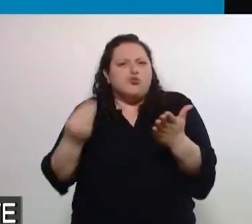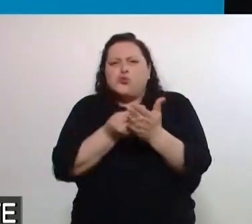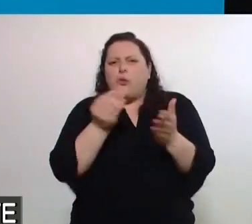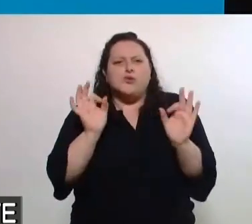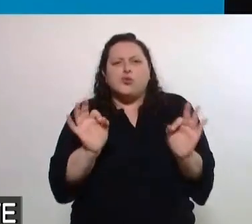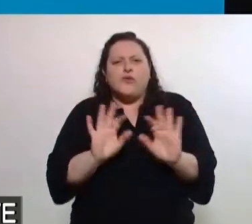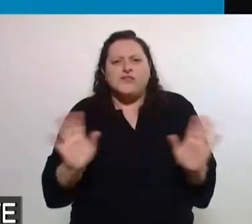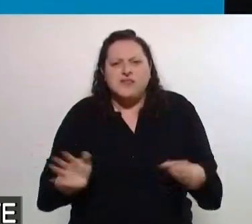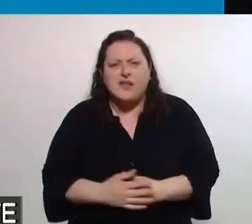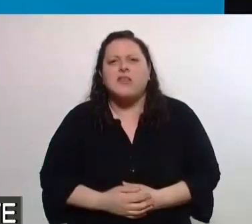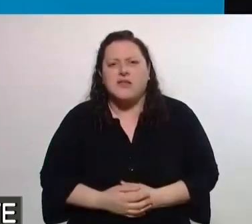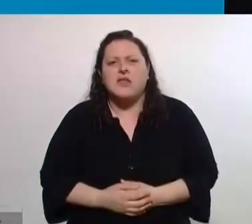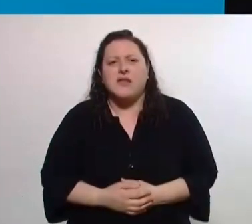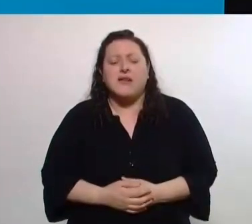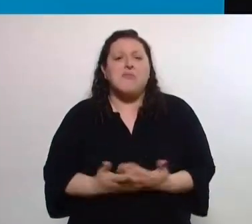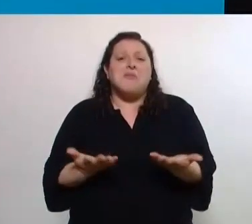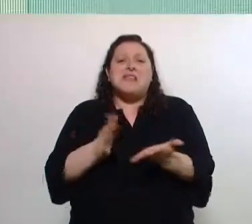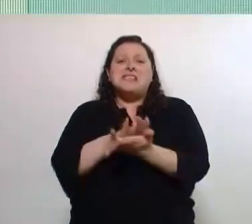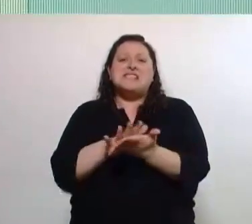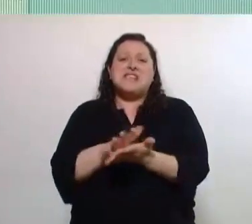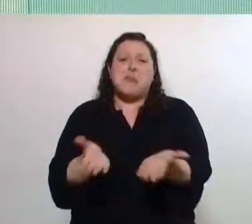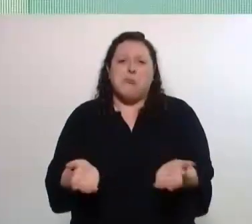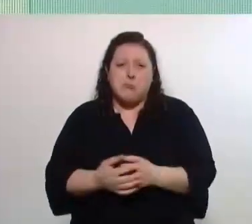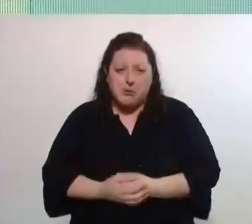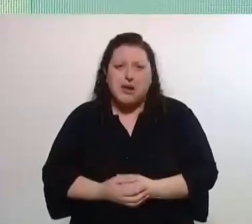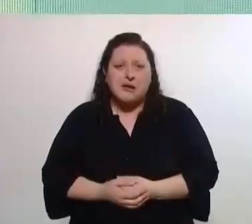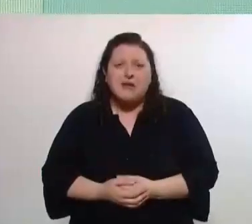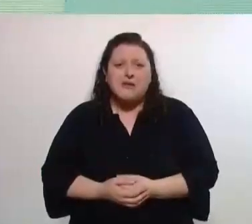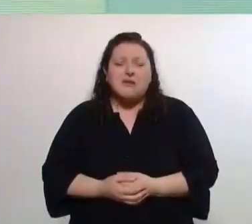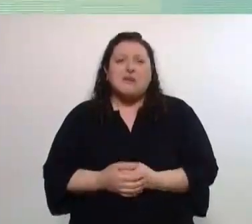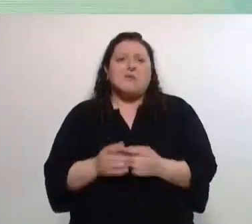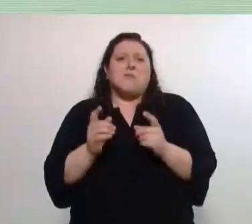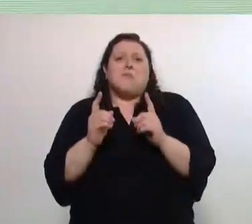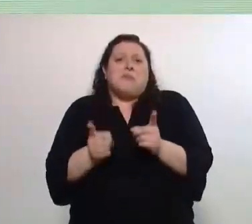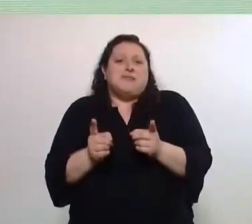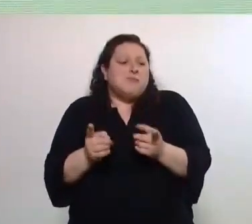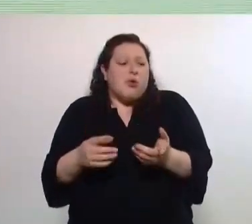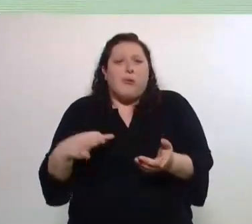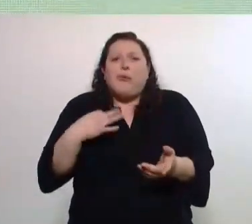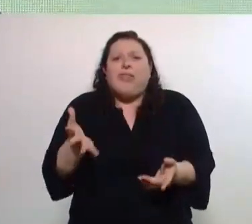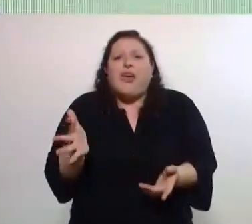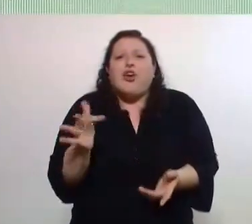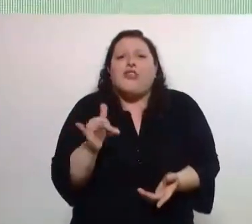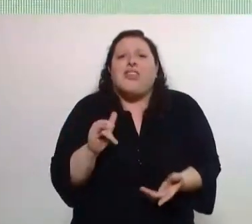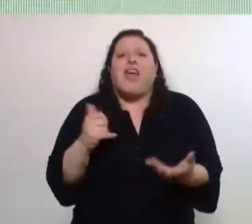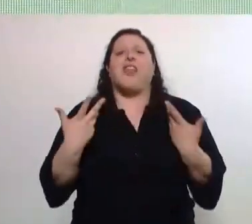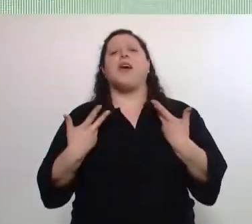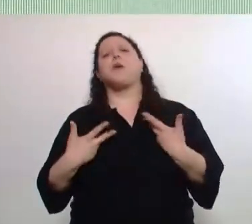Y estamos hablando de cosas simples que tienen que ver con resolver la vida cotidiana